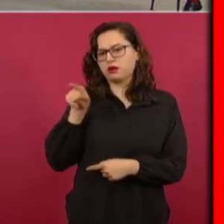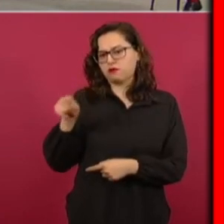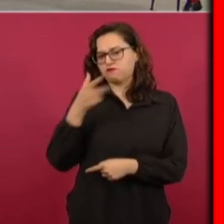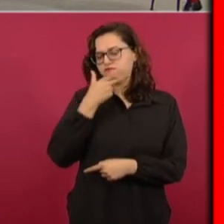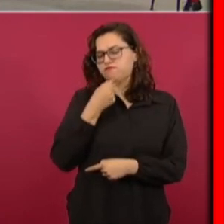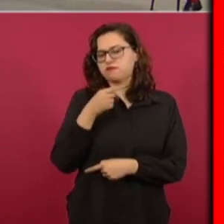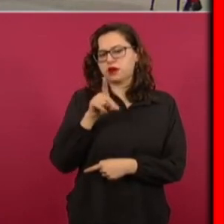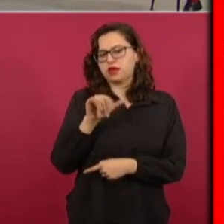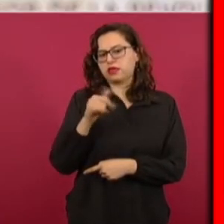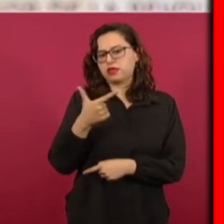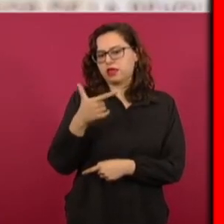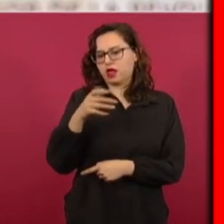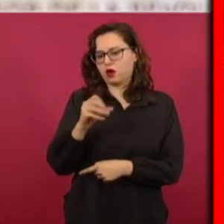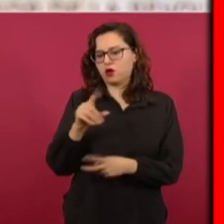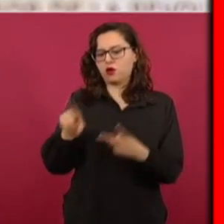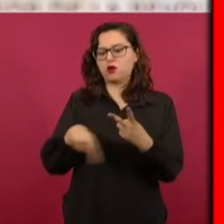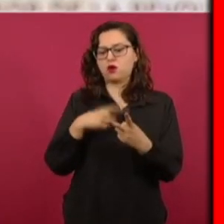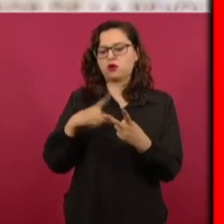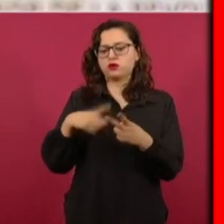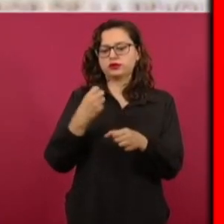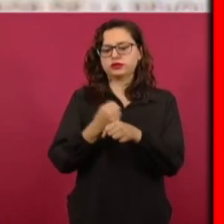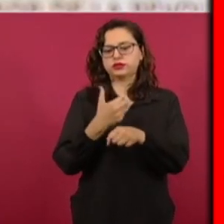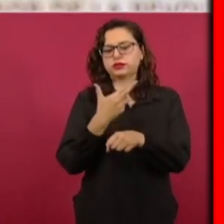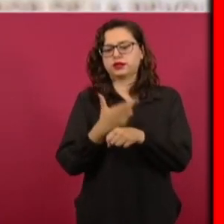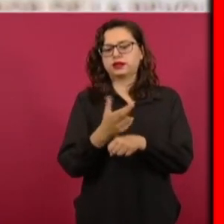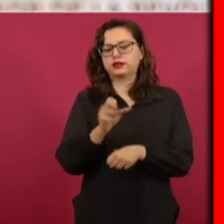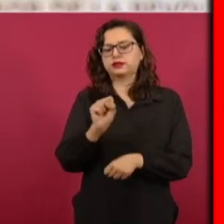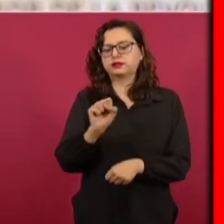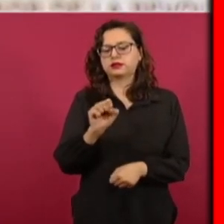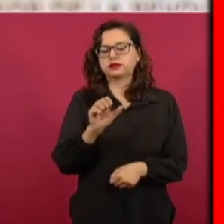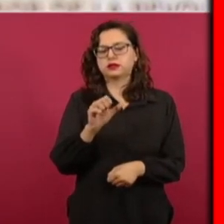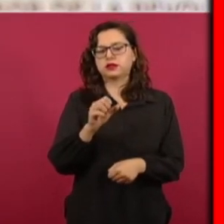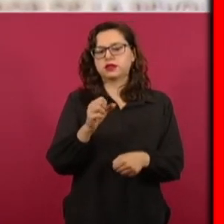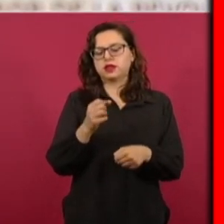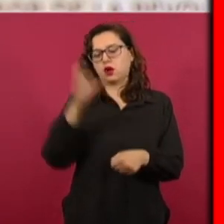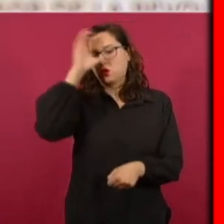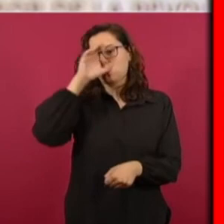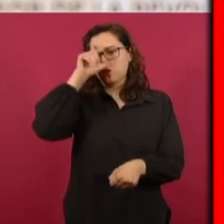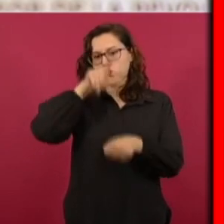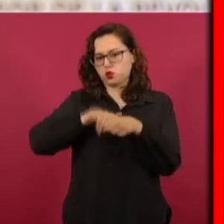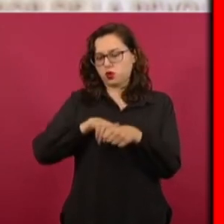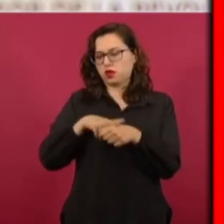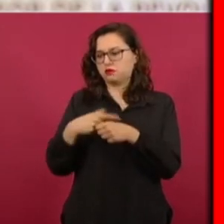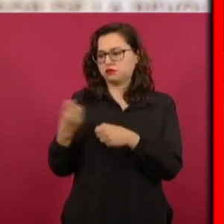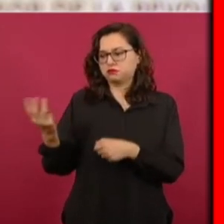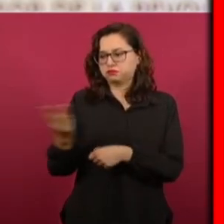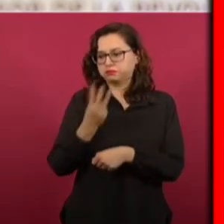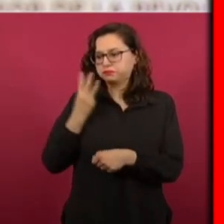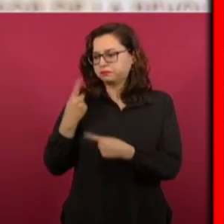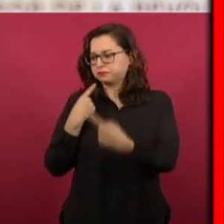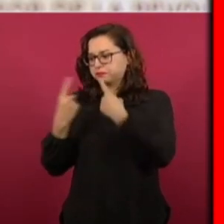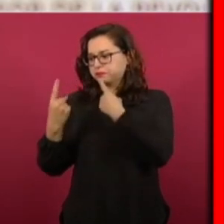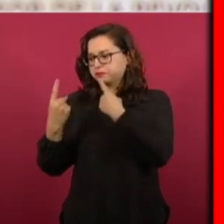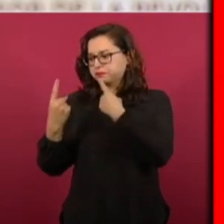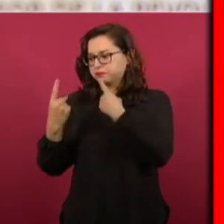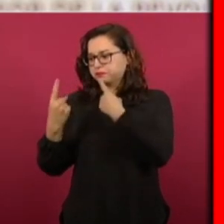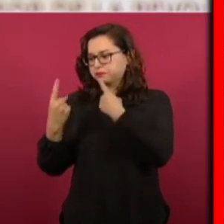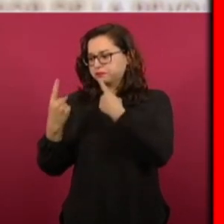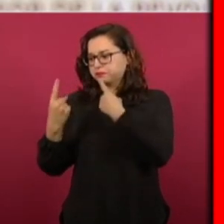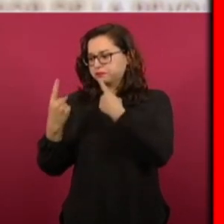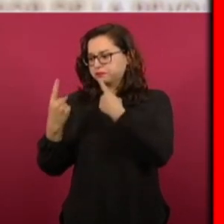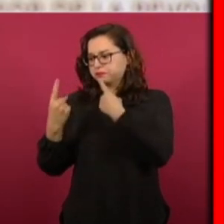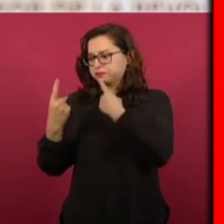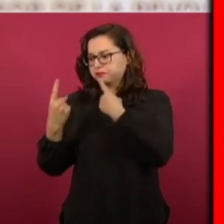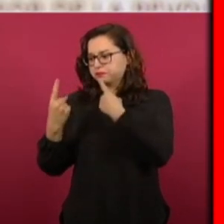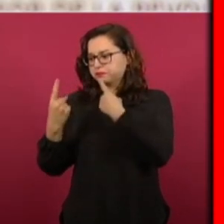con la secretaria de cultura y vamos a dar a conocer bueno